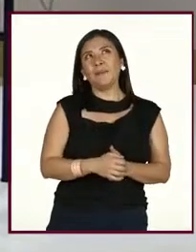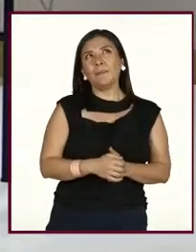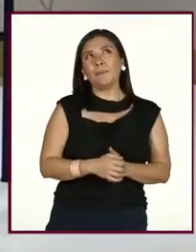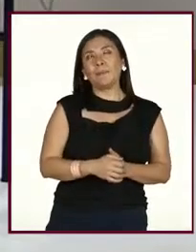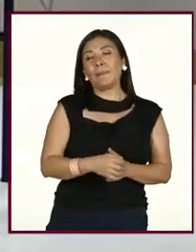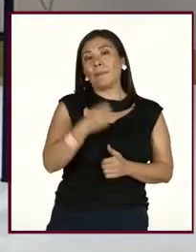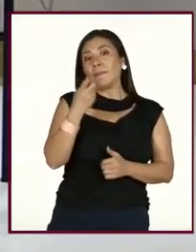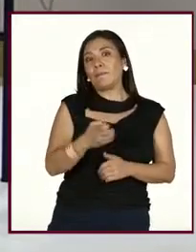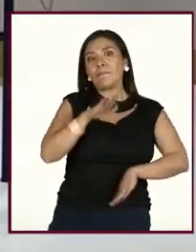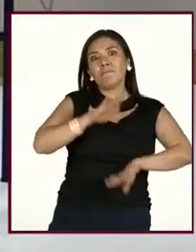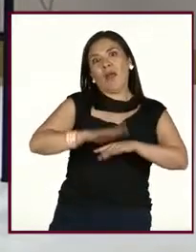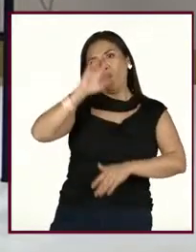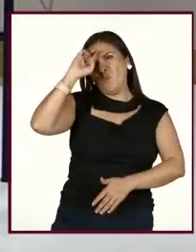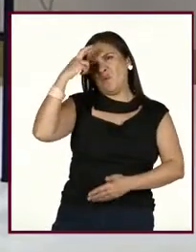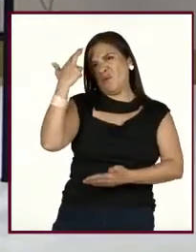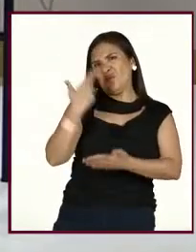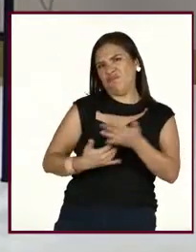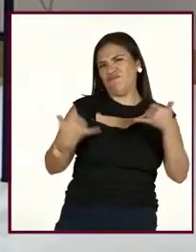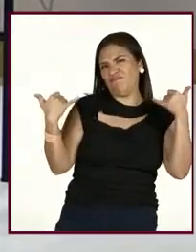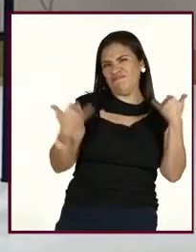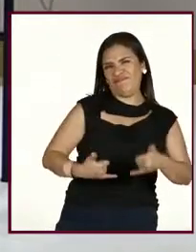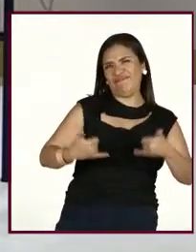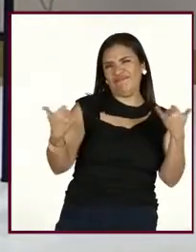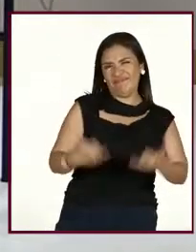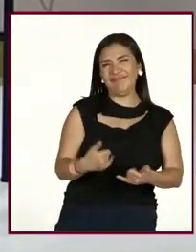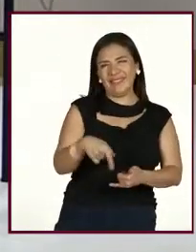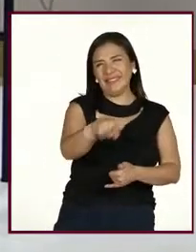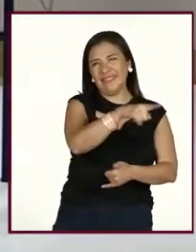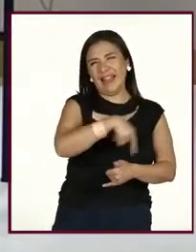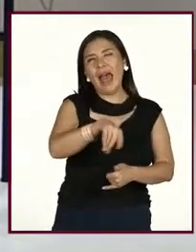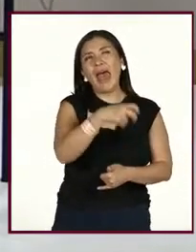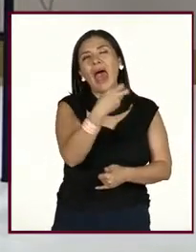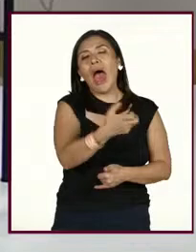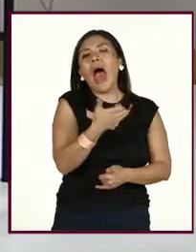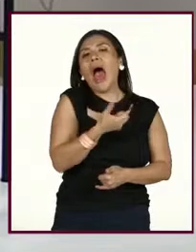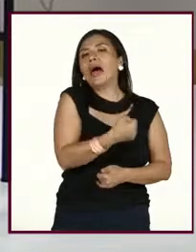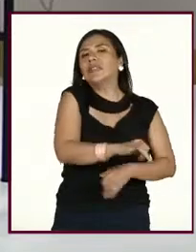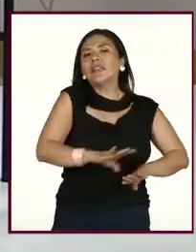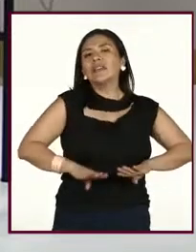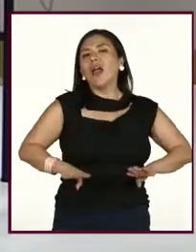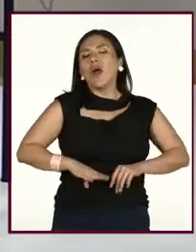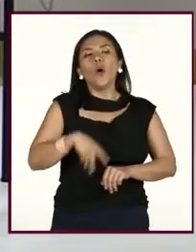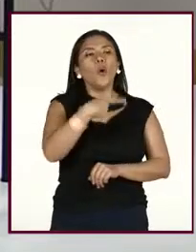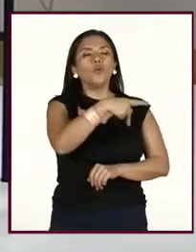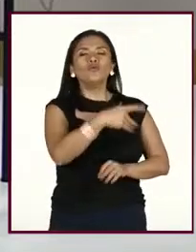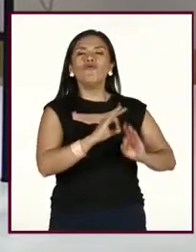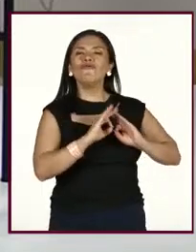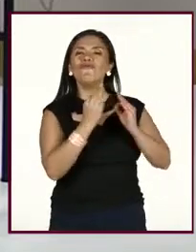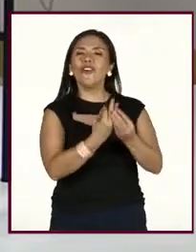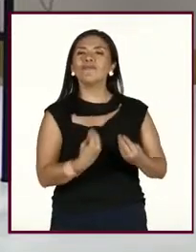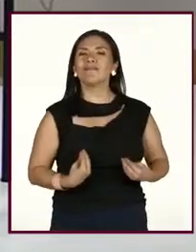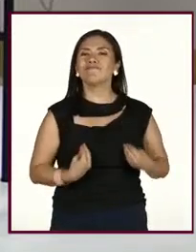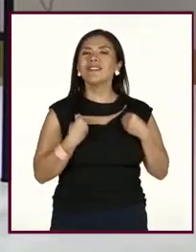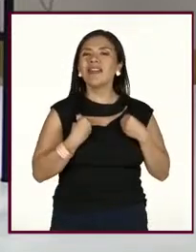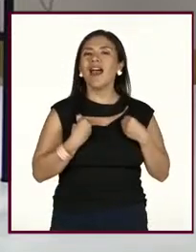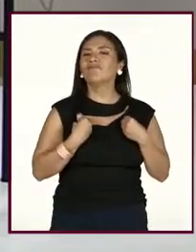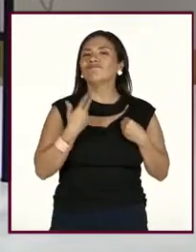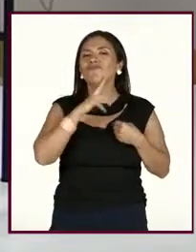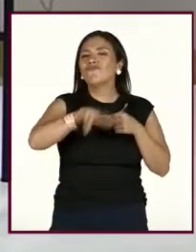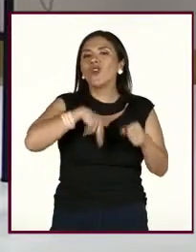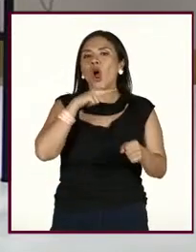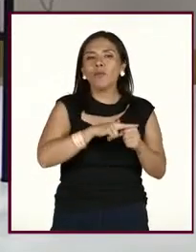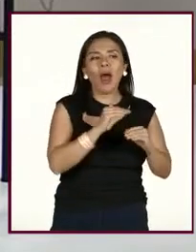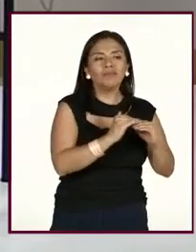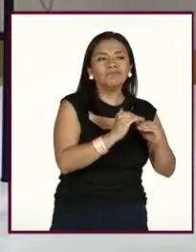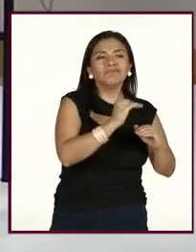etapa de rebeldía donde es parte también de crecer y de